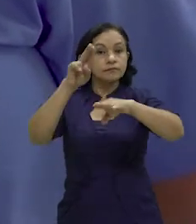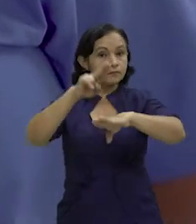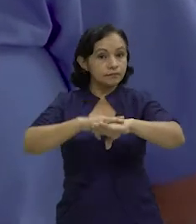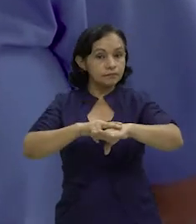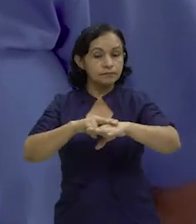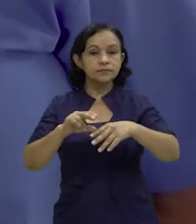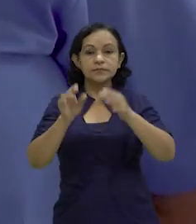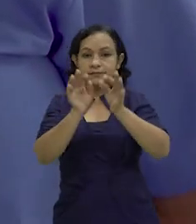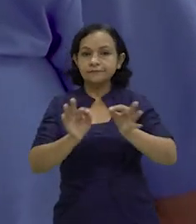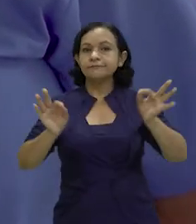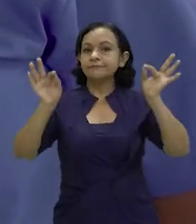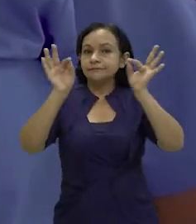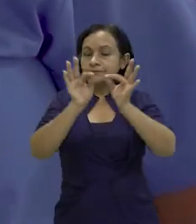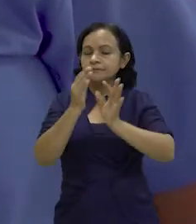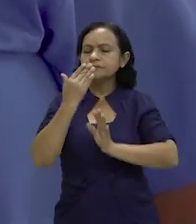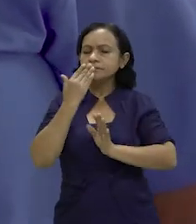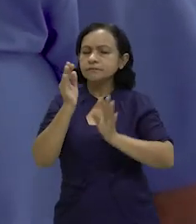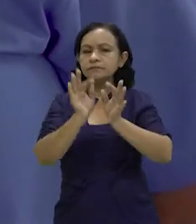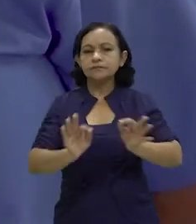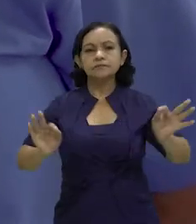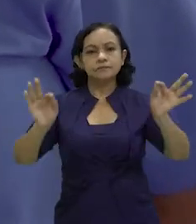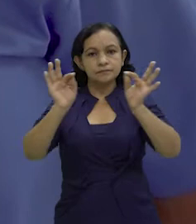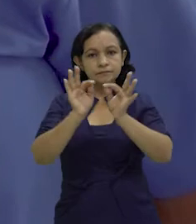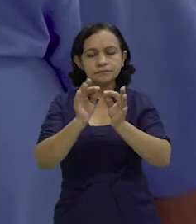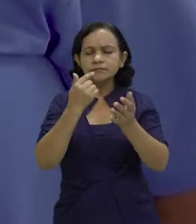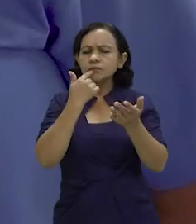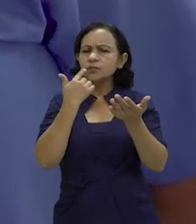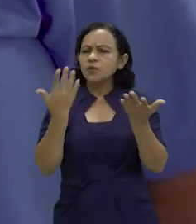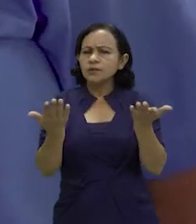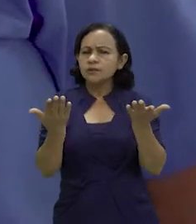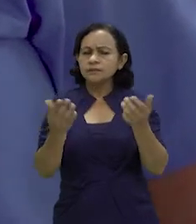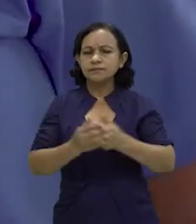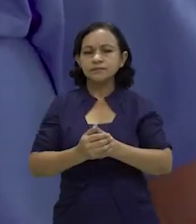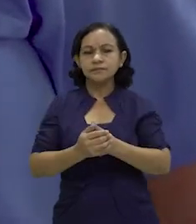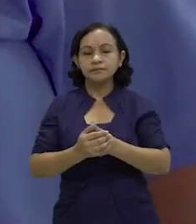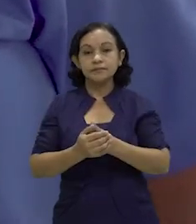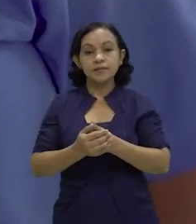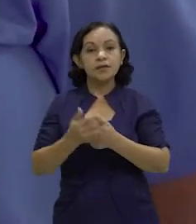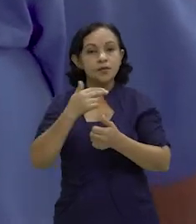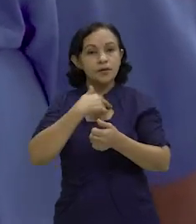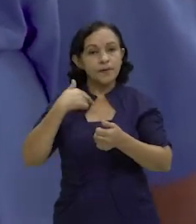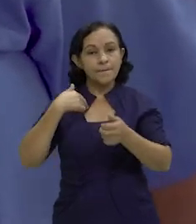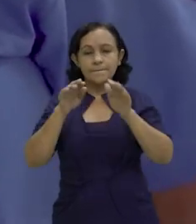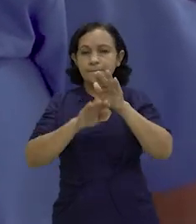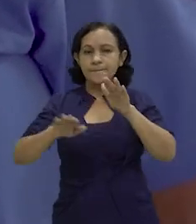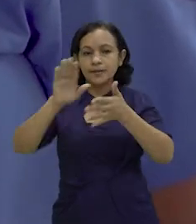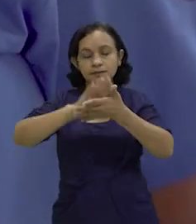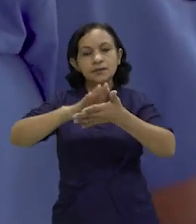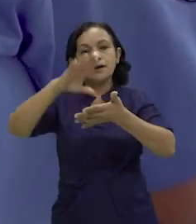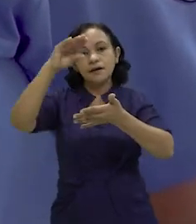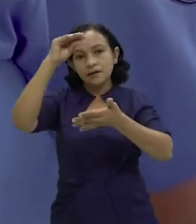es significativo, muy significativo porque generará